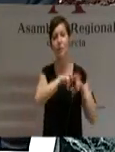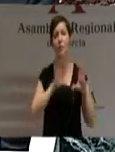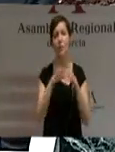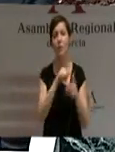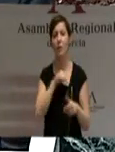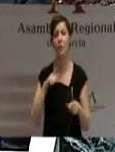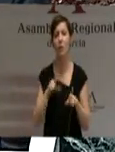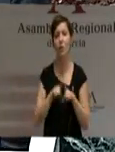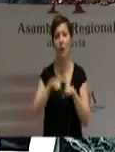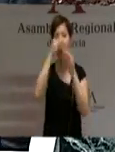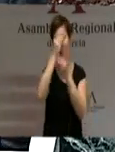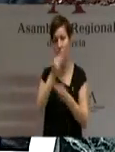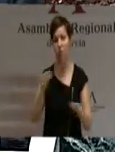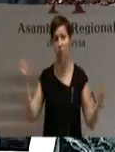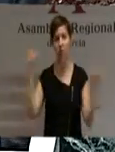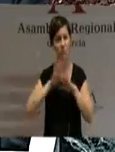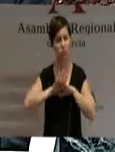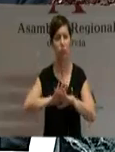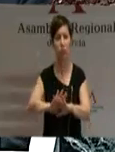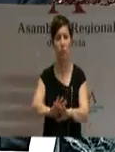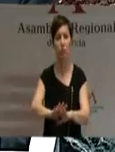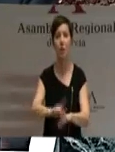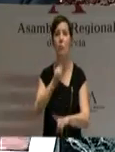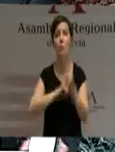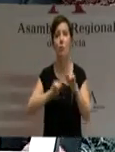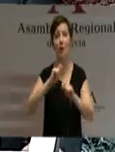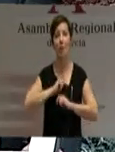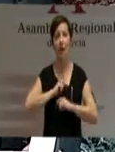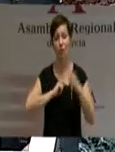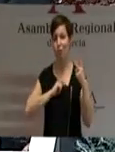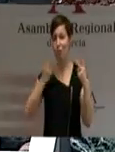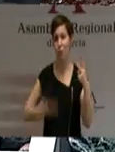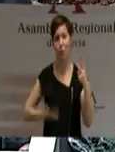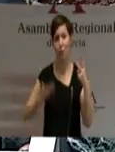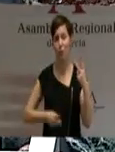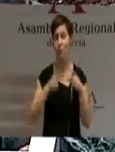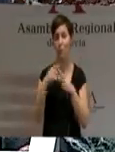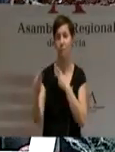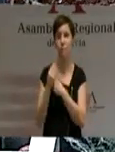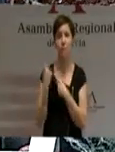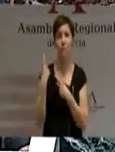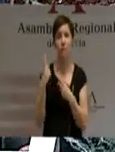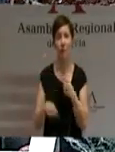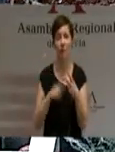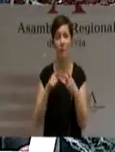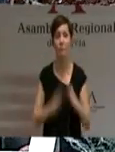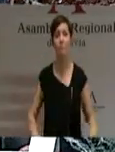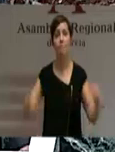absolutamente en el olvido, produciendo dos graves problemas, la insuficiencia financiera y la falta de equidad.